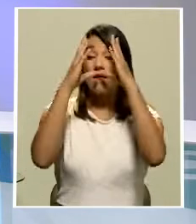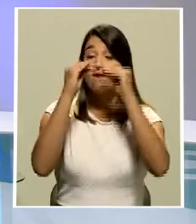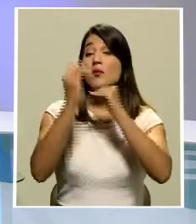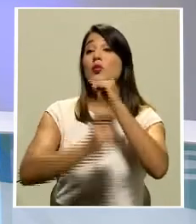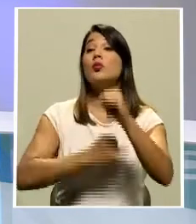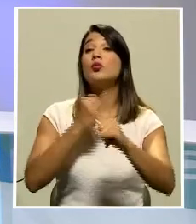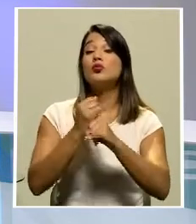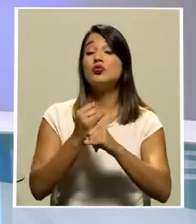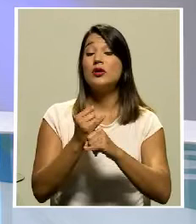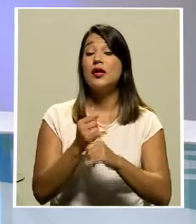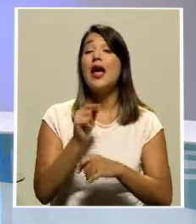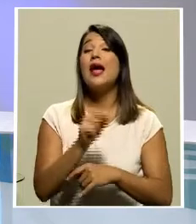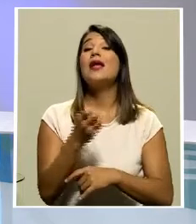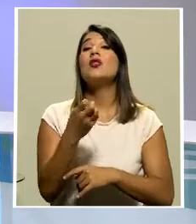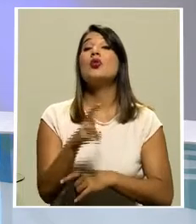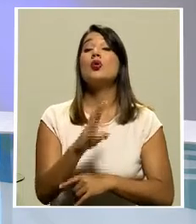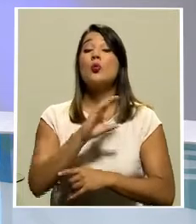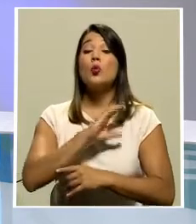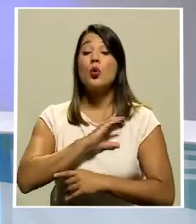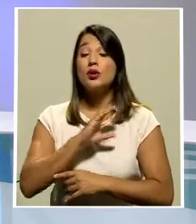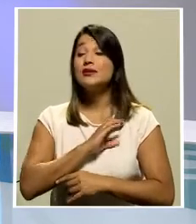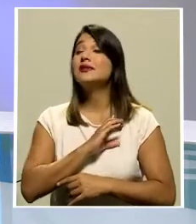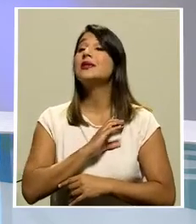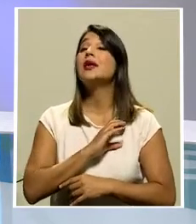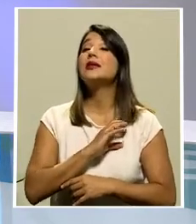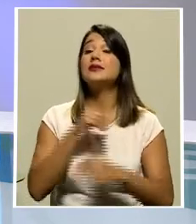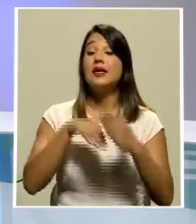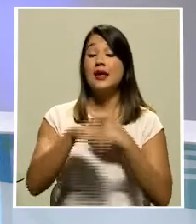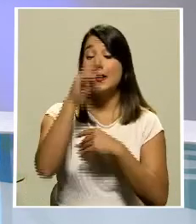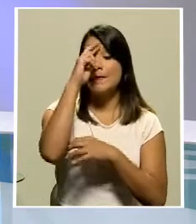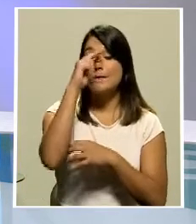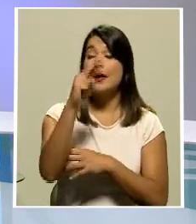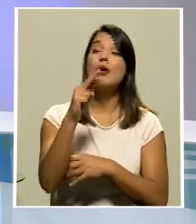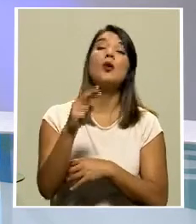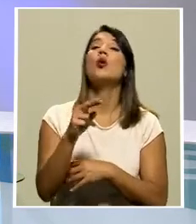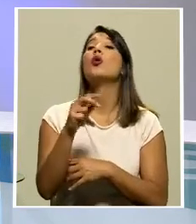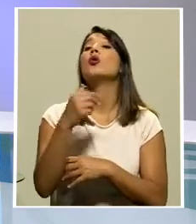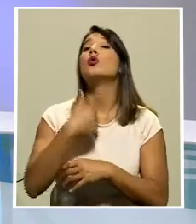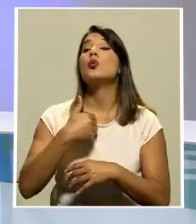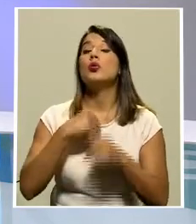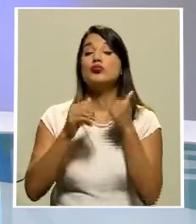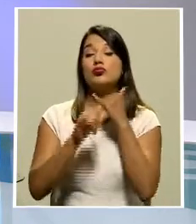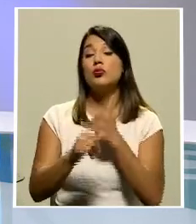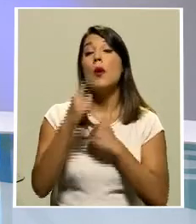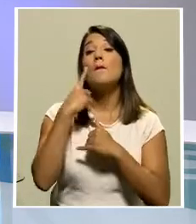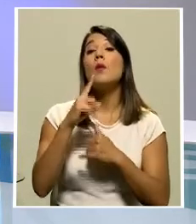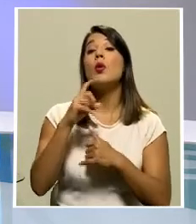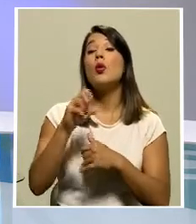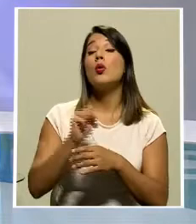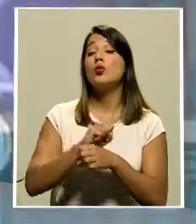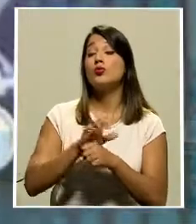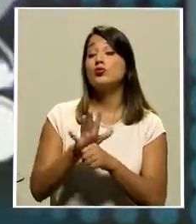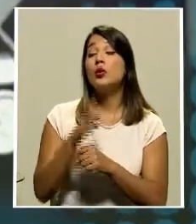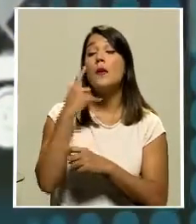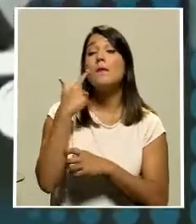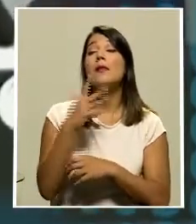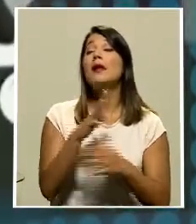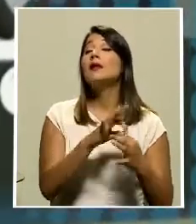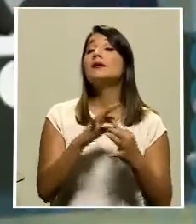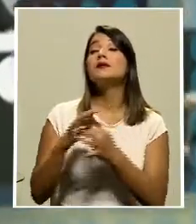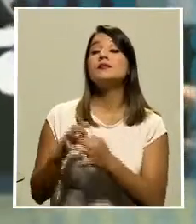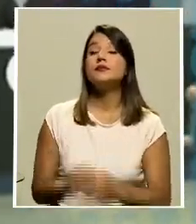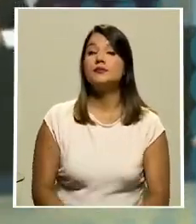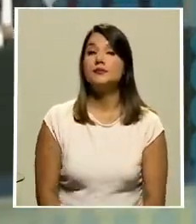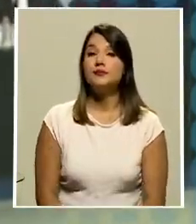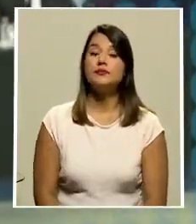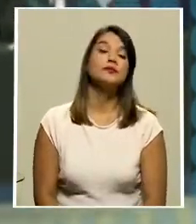en donde 12 policías estatales en México fueron detenidos por estar presuntamente vinculados con